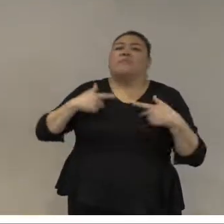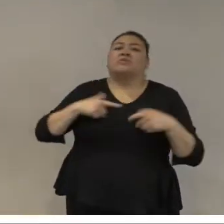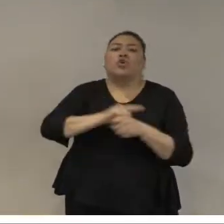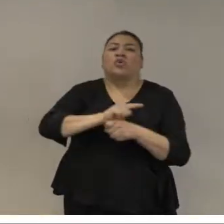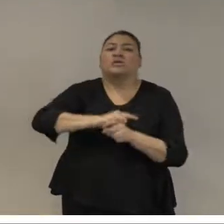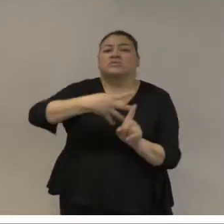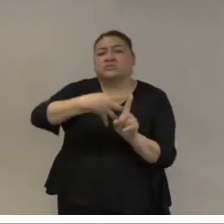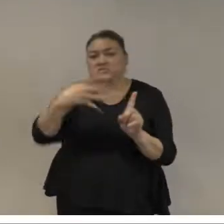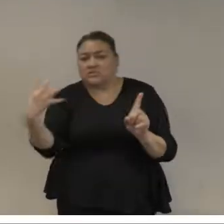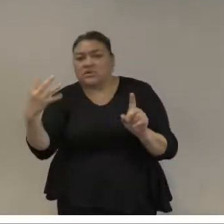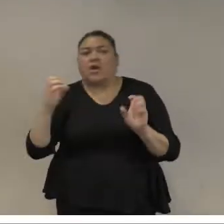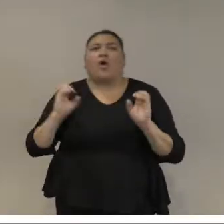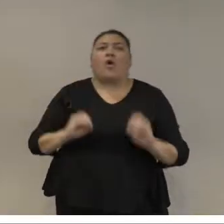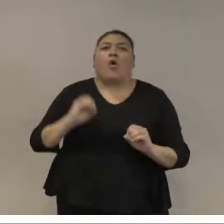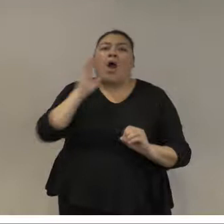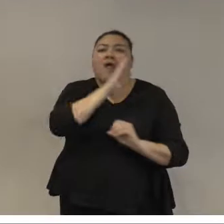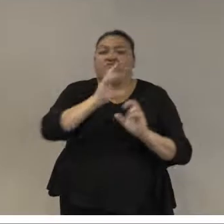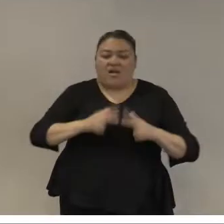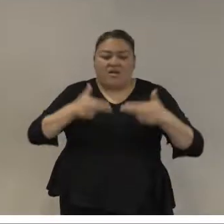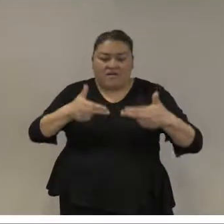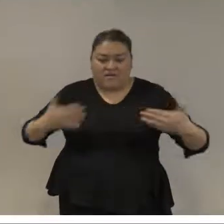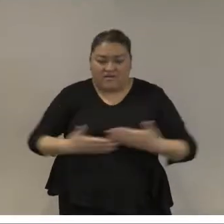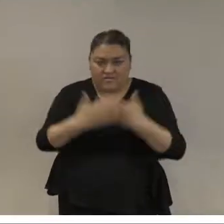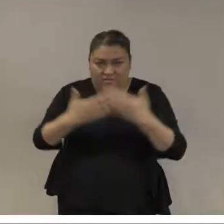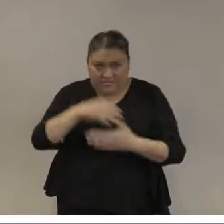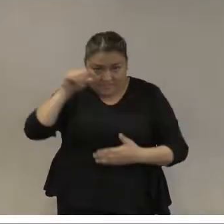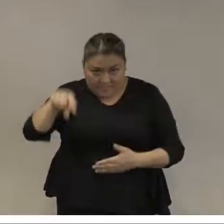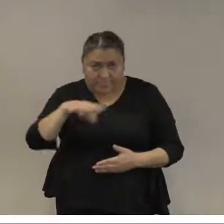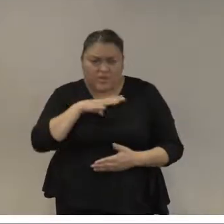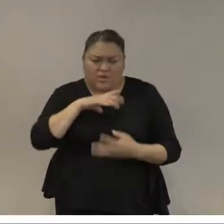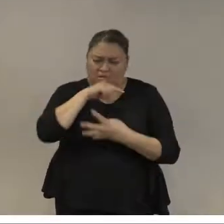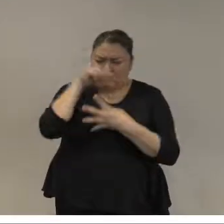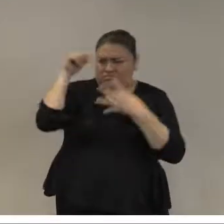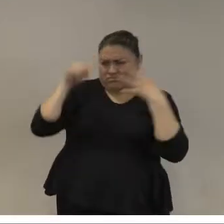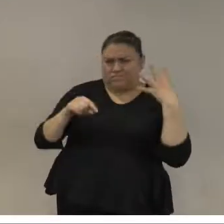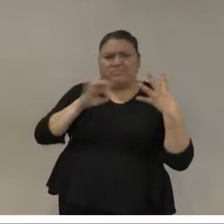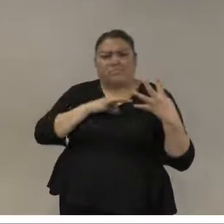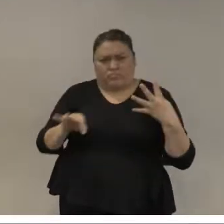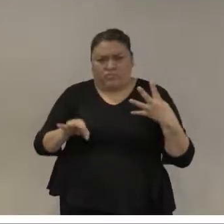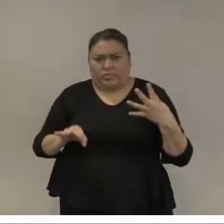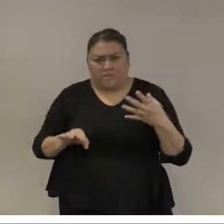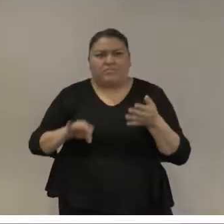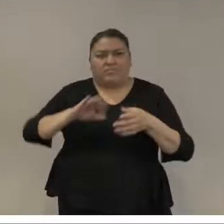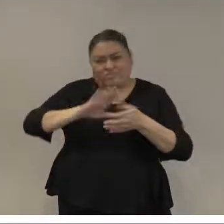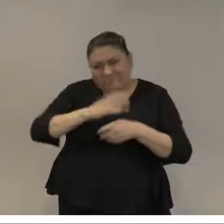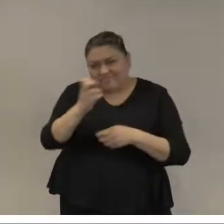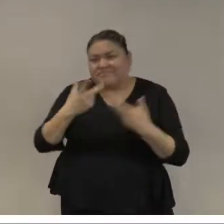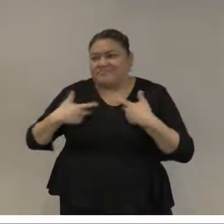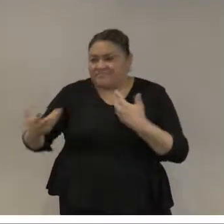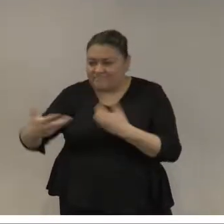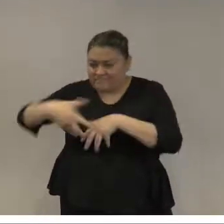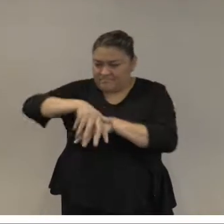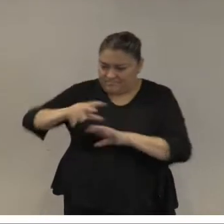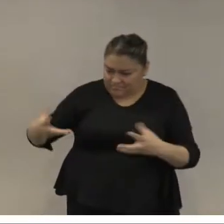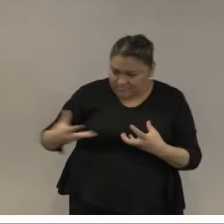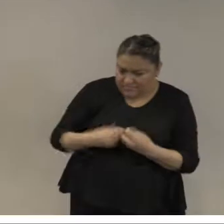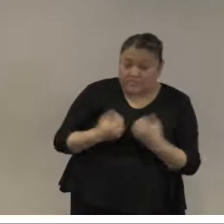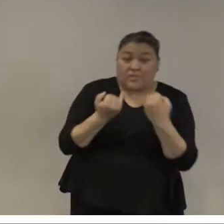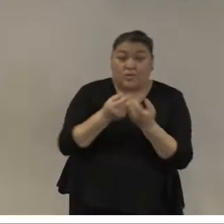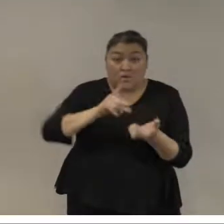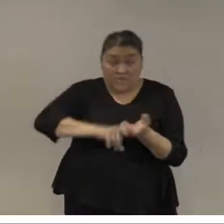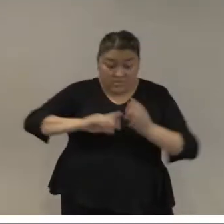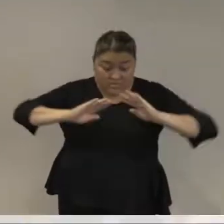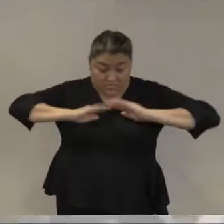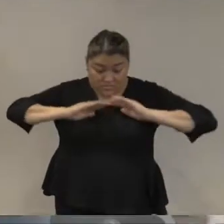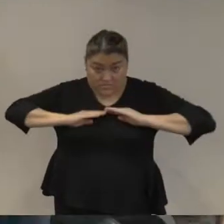indígenas afros lo que se llama de hecho no veo muchos ejemplos de esa inclusión tampoco en las fuerzas de América